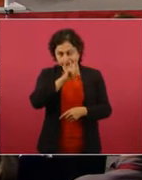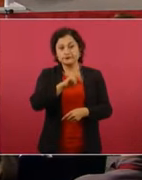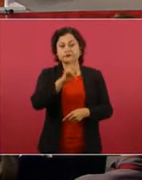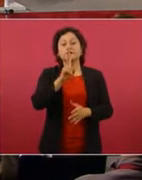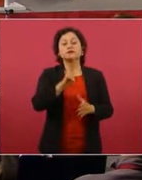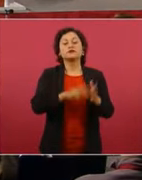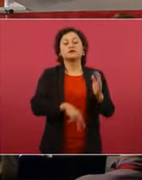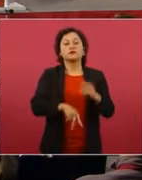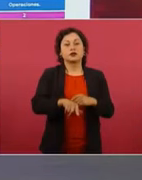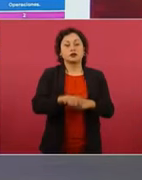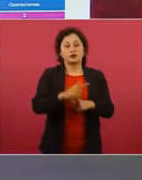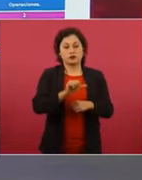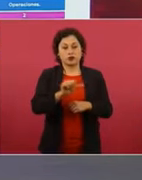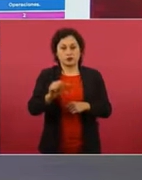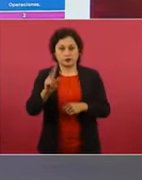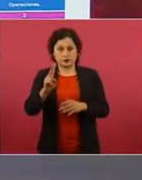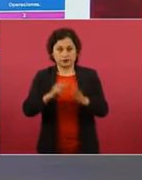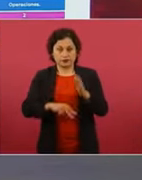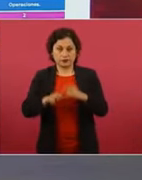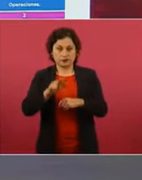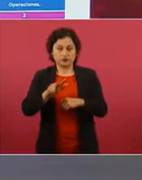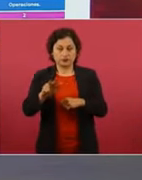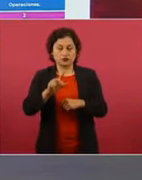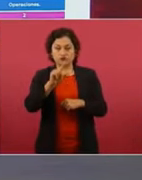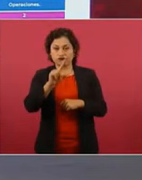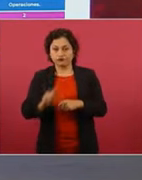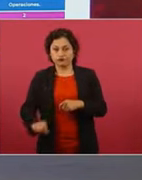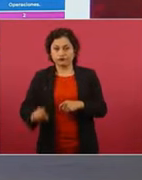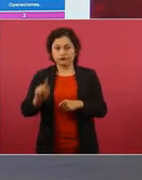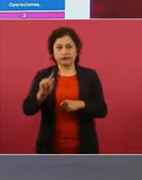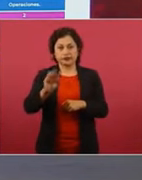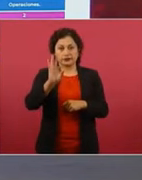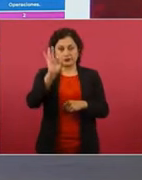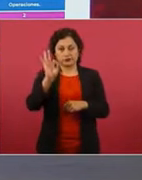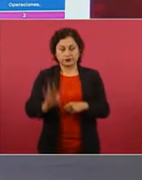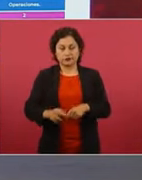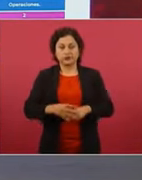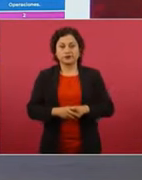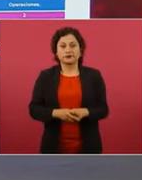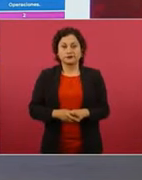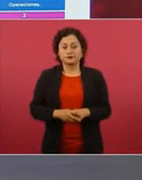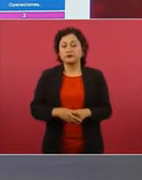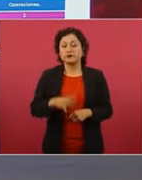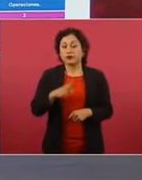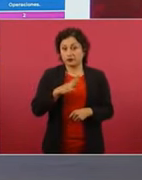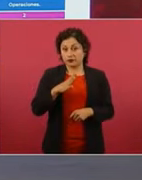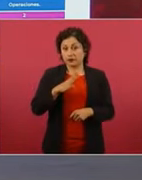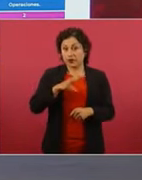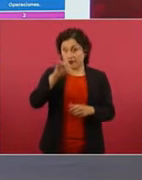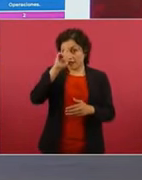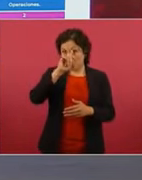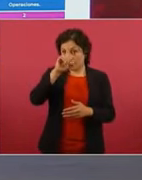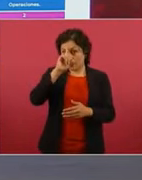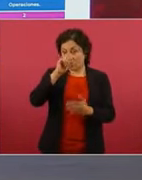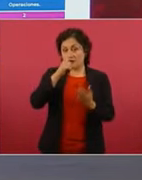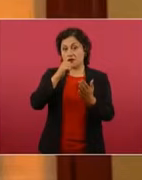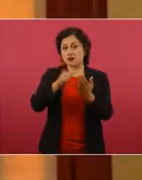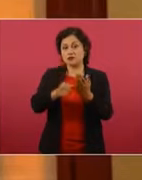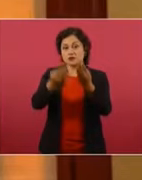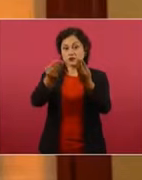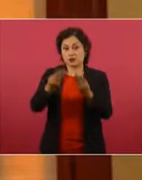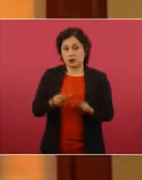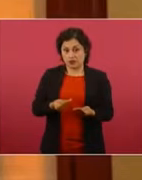el anterior, un 70 por ciento. Hay recomendaciones que hemos recibido en esta administración,